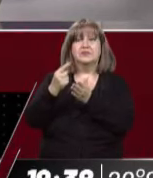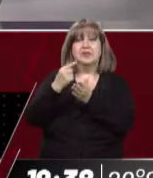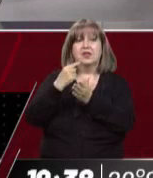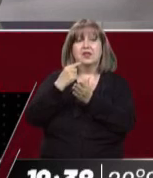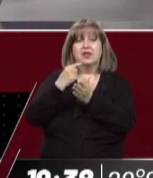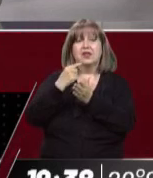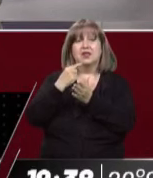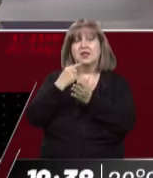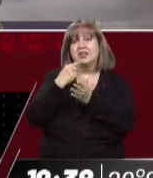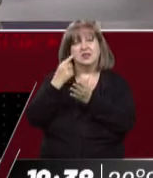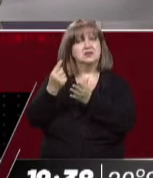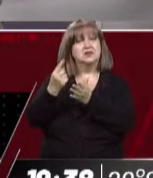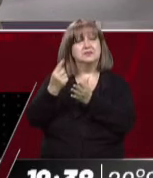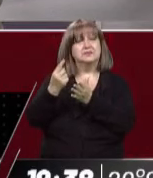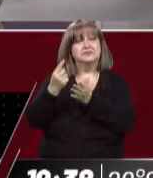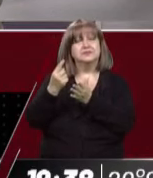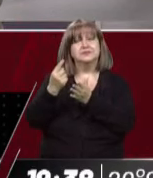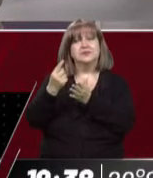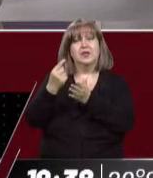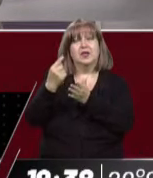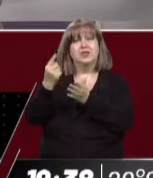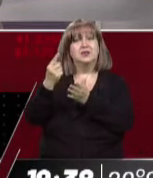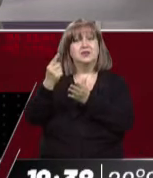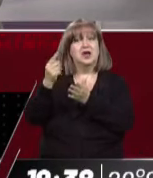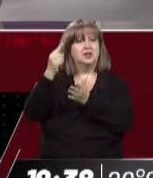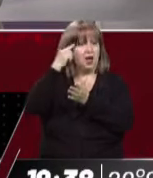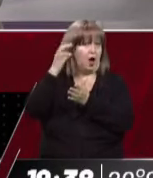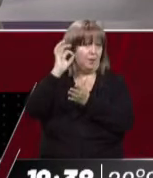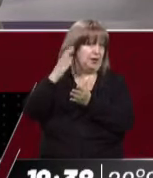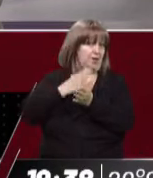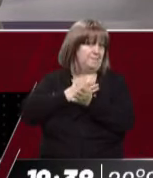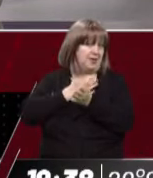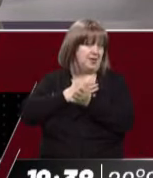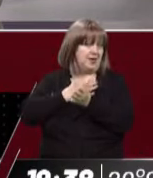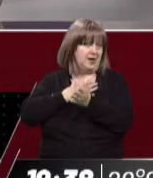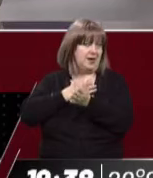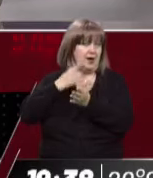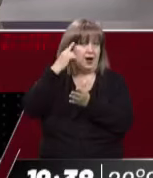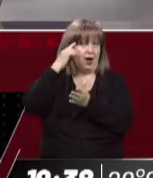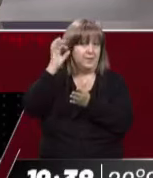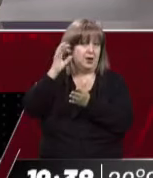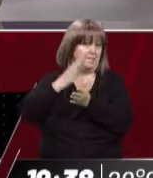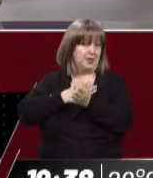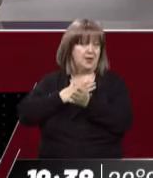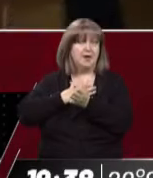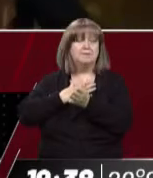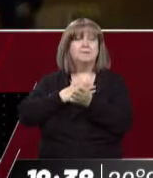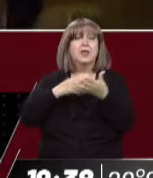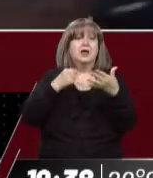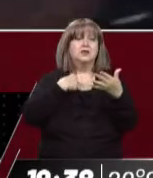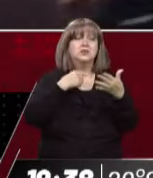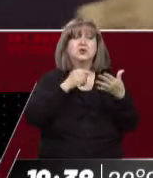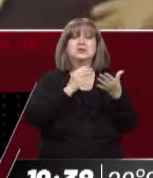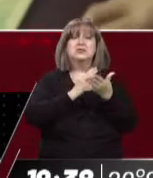Además que siempre que uno lee una obra, una novela, una película, hace